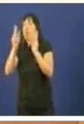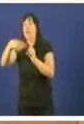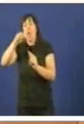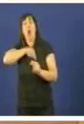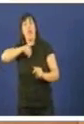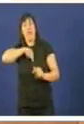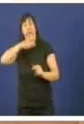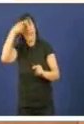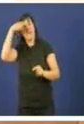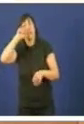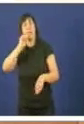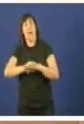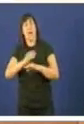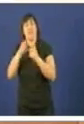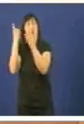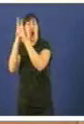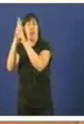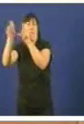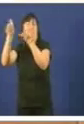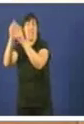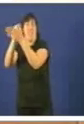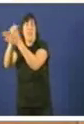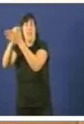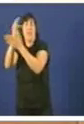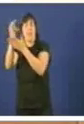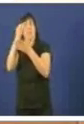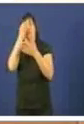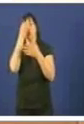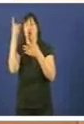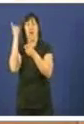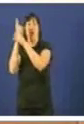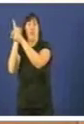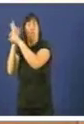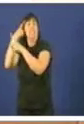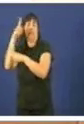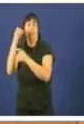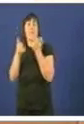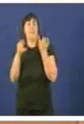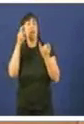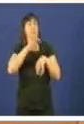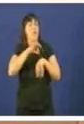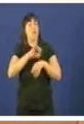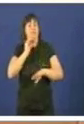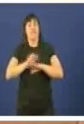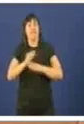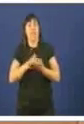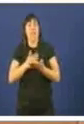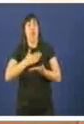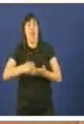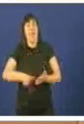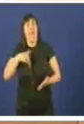contra dos intereses das farmacéuticas e do Partido Socialista Obreiro Español os profesores tamén os debemos